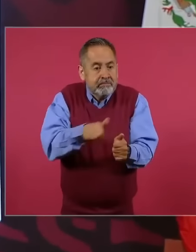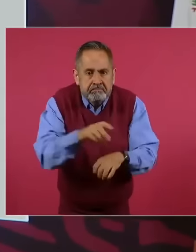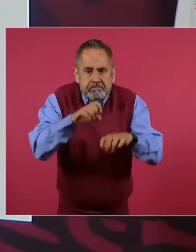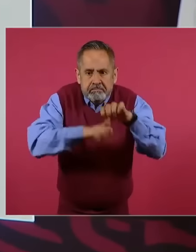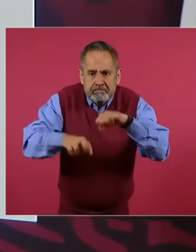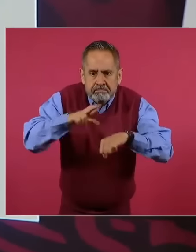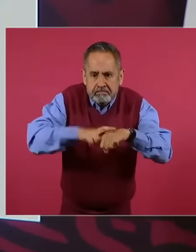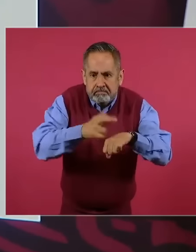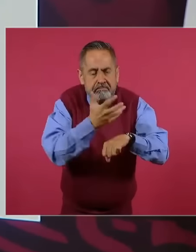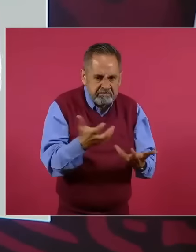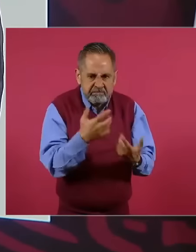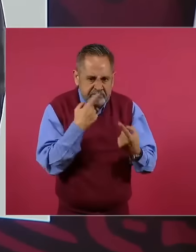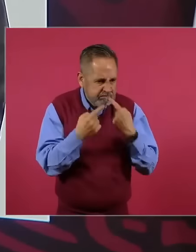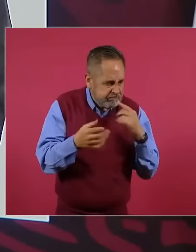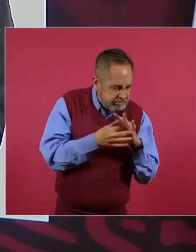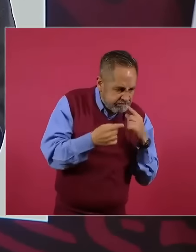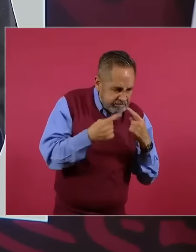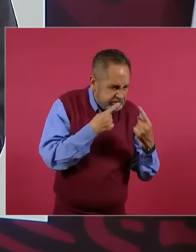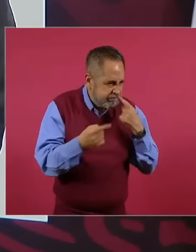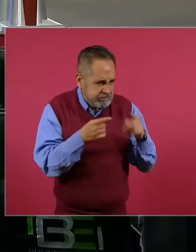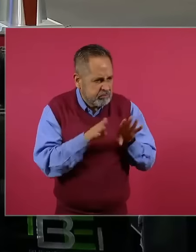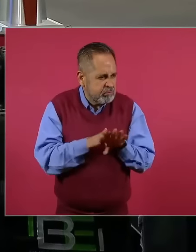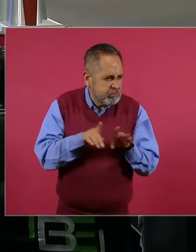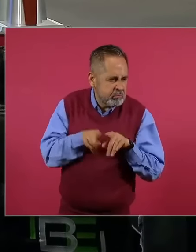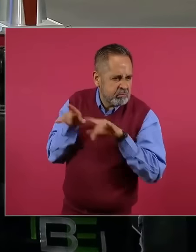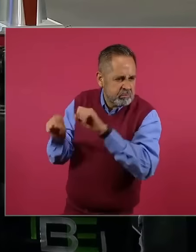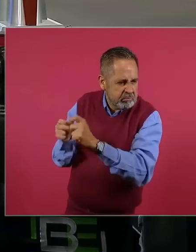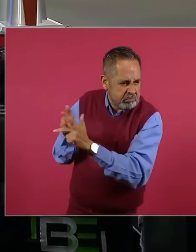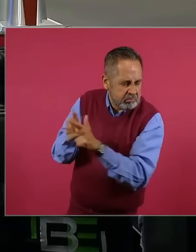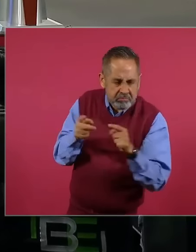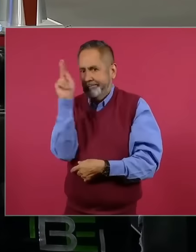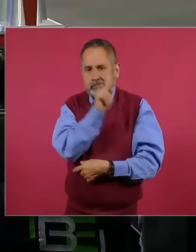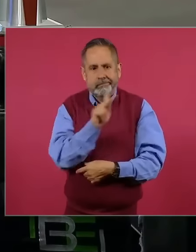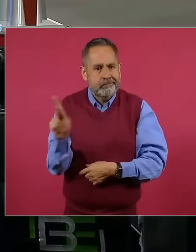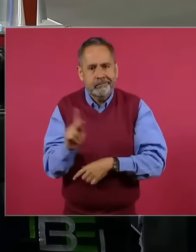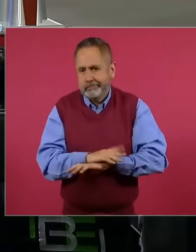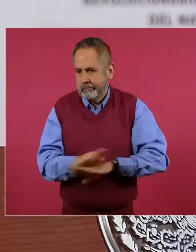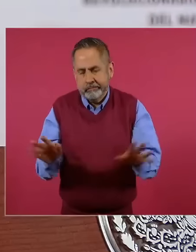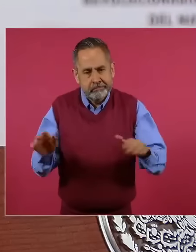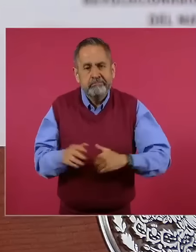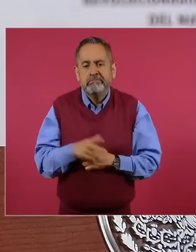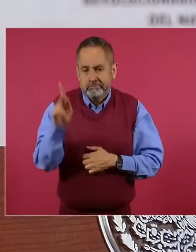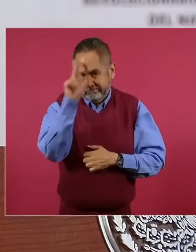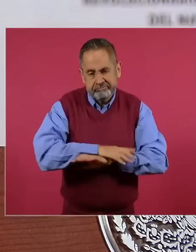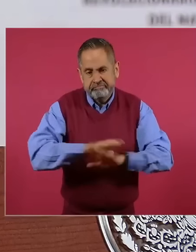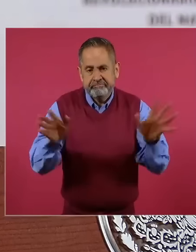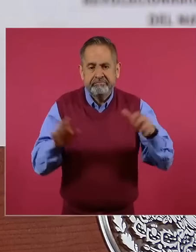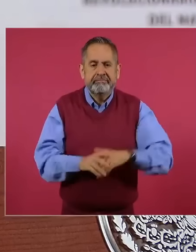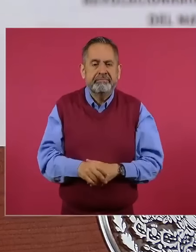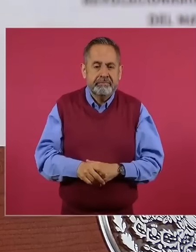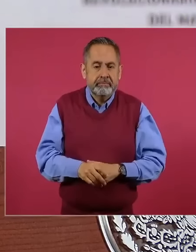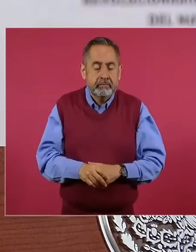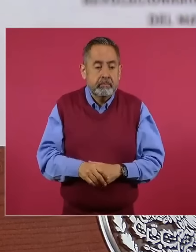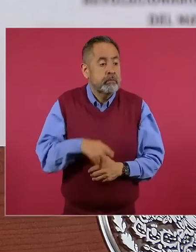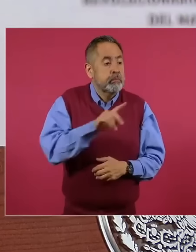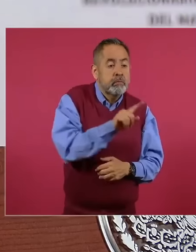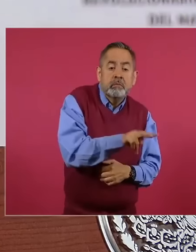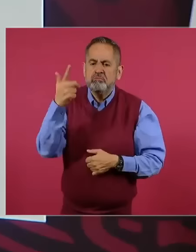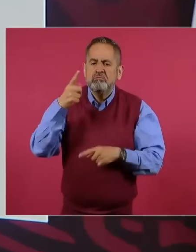embajador de Estados Unidos en México, Wilson, lo peor, lo peor que ha visto, y el mejor,